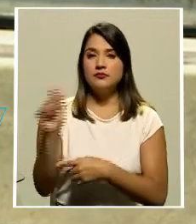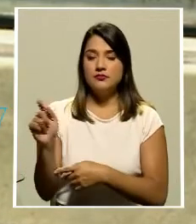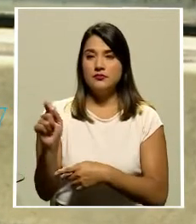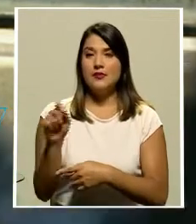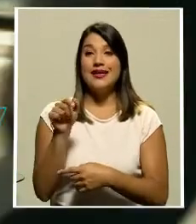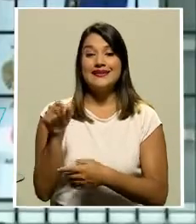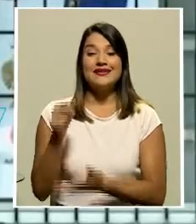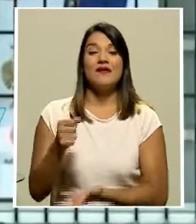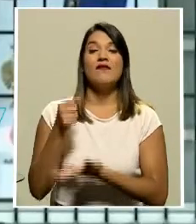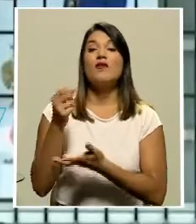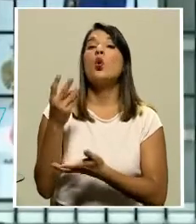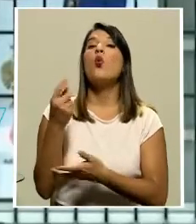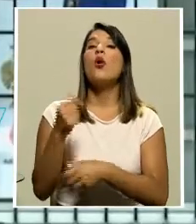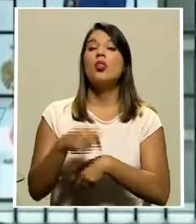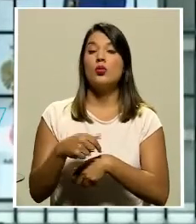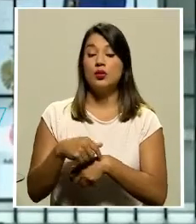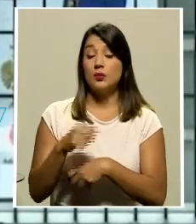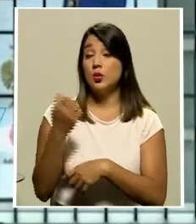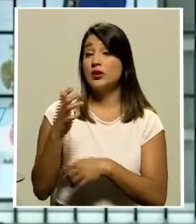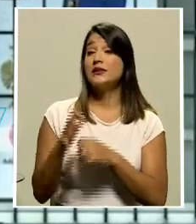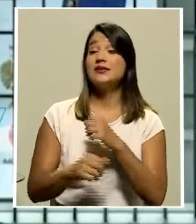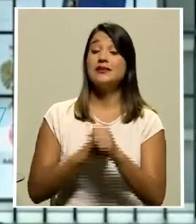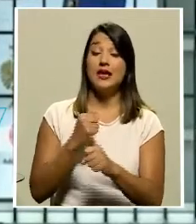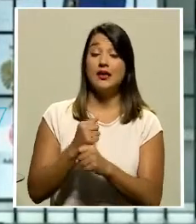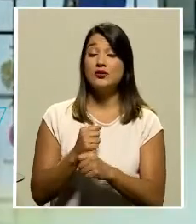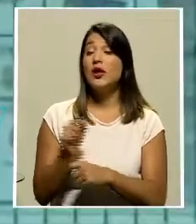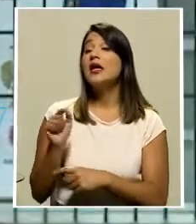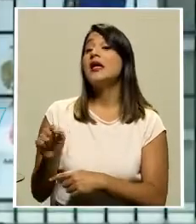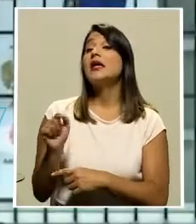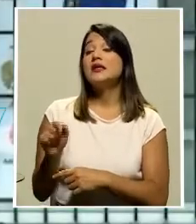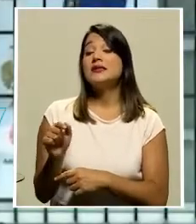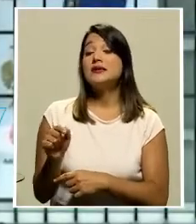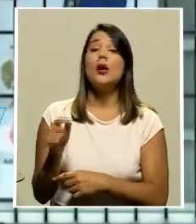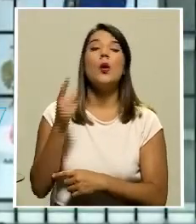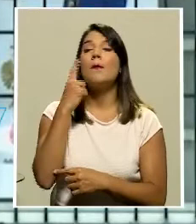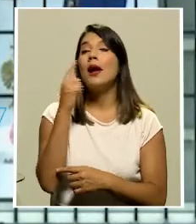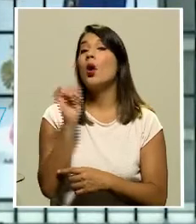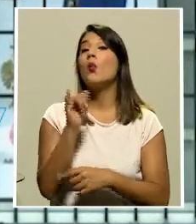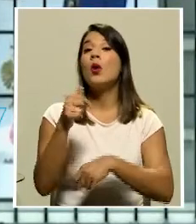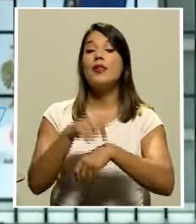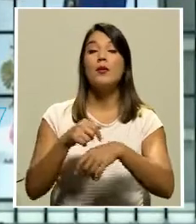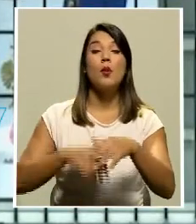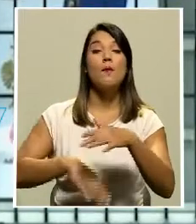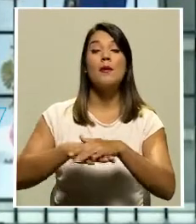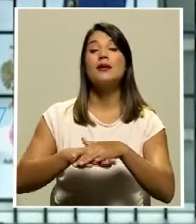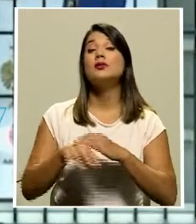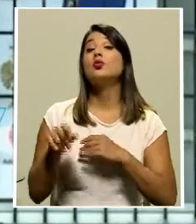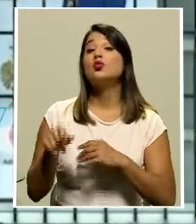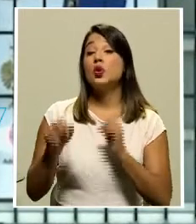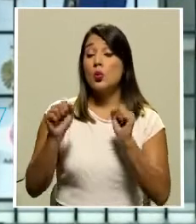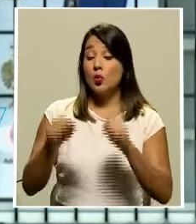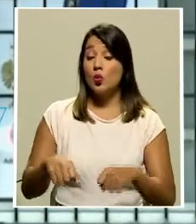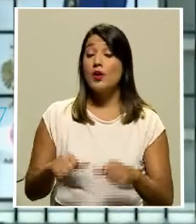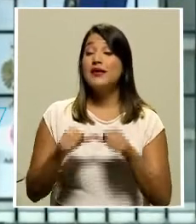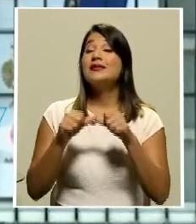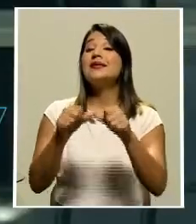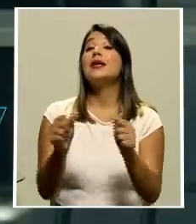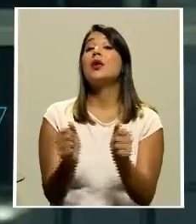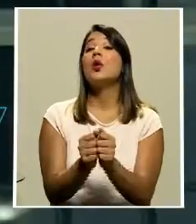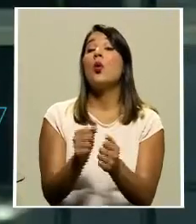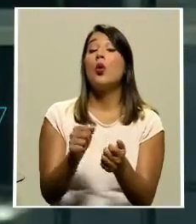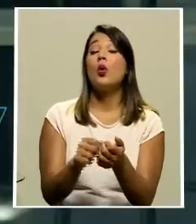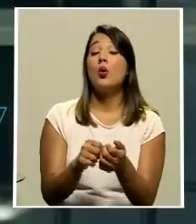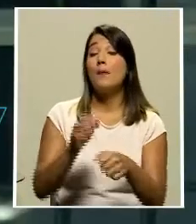fondo tendrá una vigencia de 15 años que será considerado como el plazo máximo durante el cual estarán vigentes los avales y